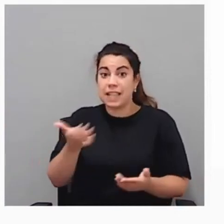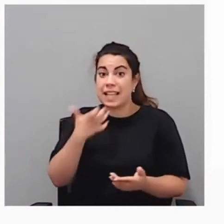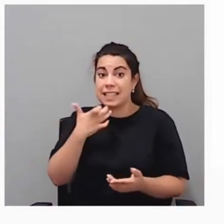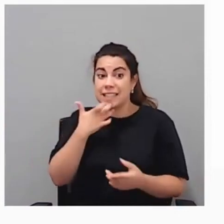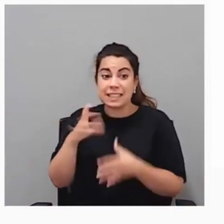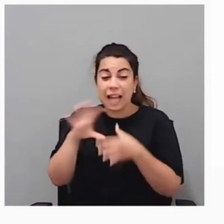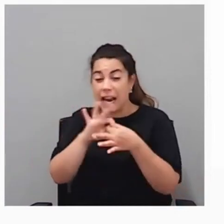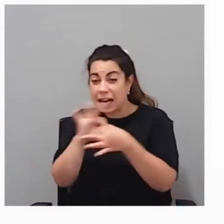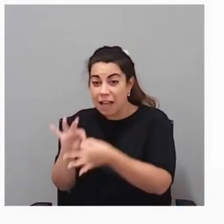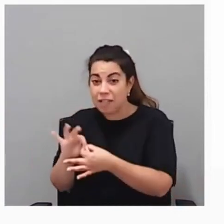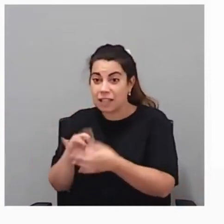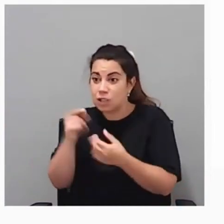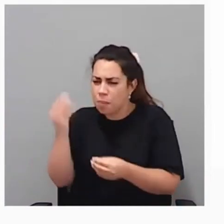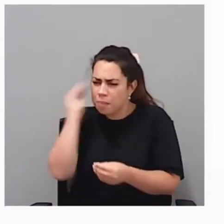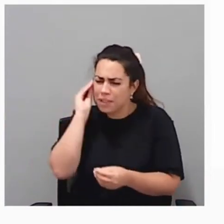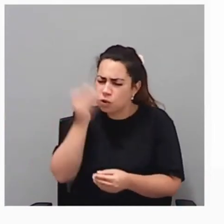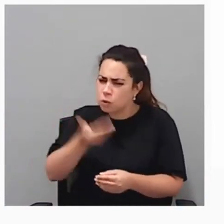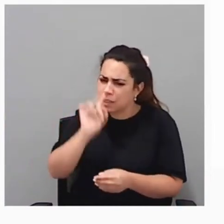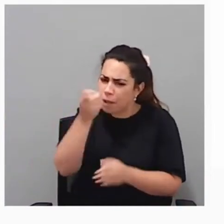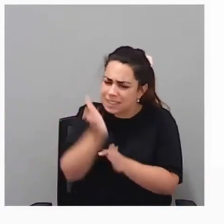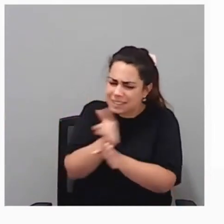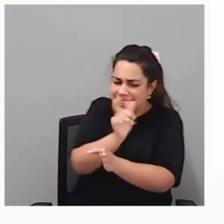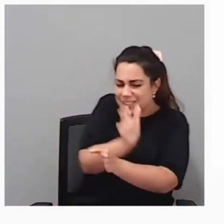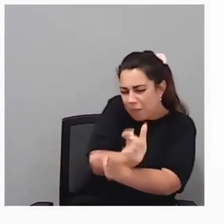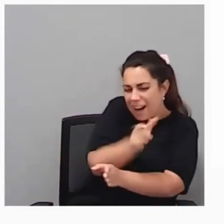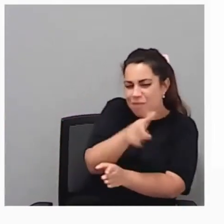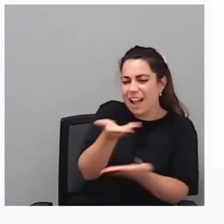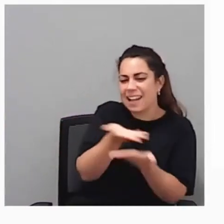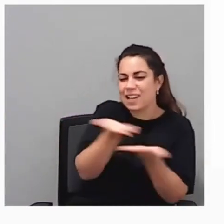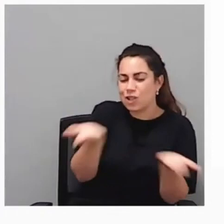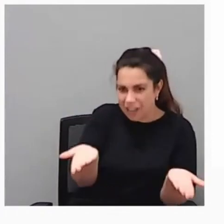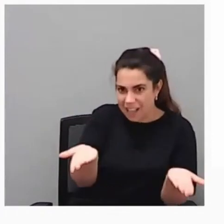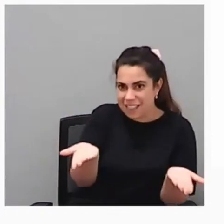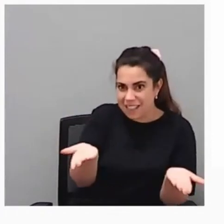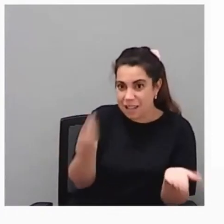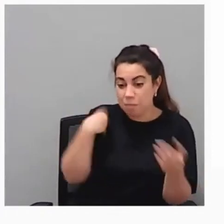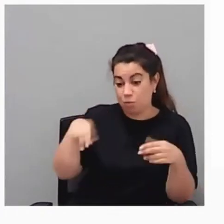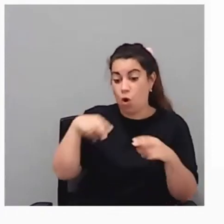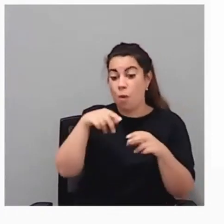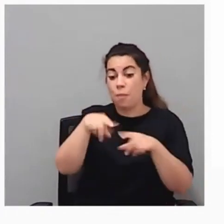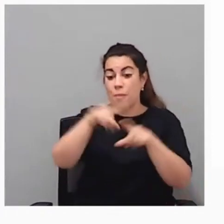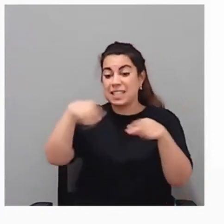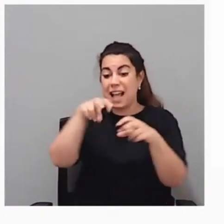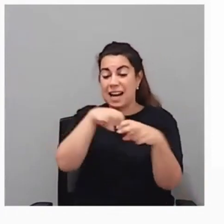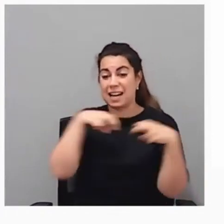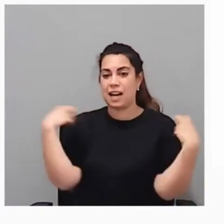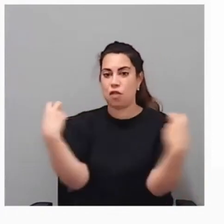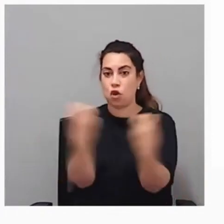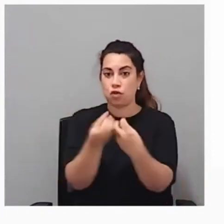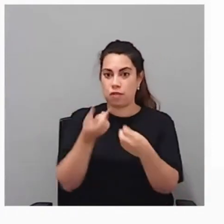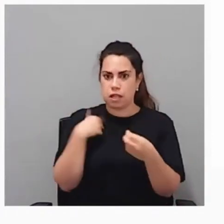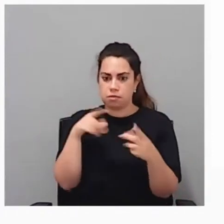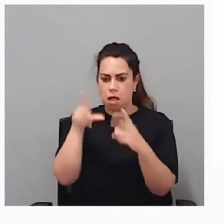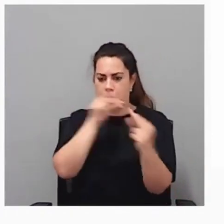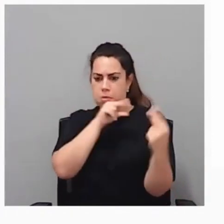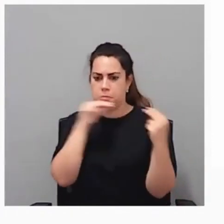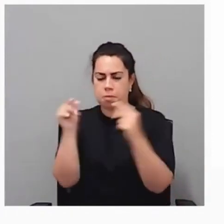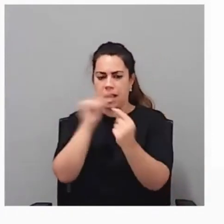en mesas redondas donde todos aportamos nuestro mejor saber y donde verdaderamente la persona está en el centro de esa mesa.